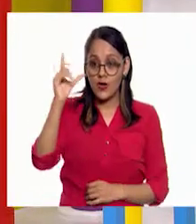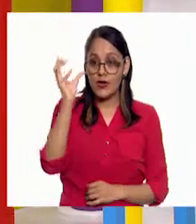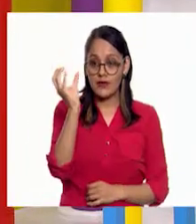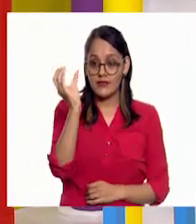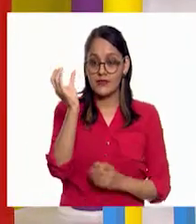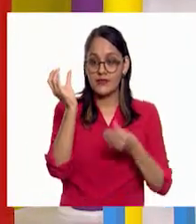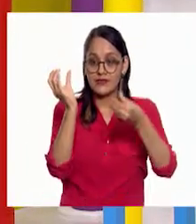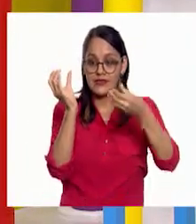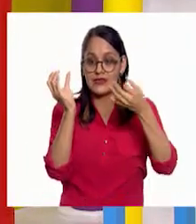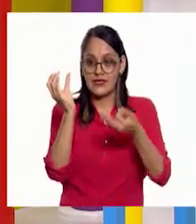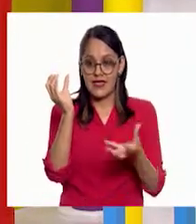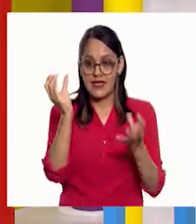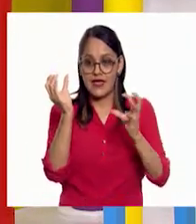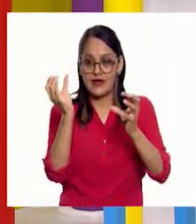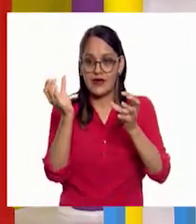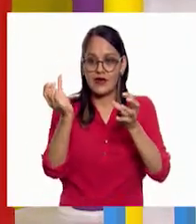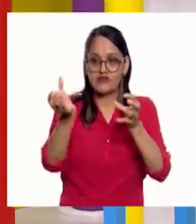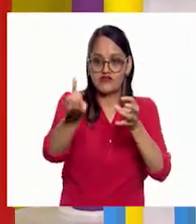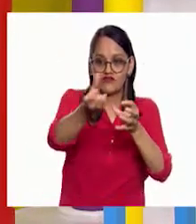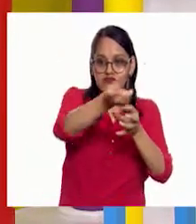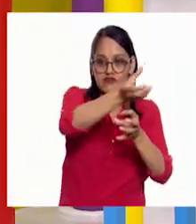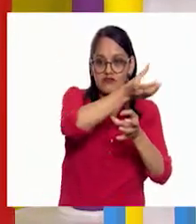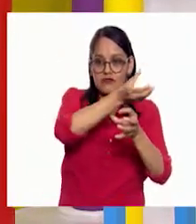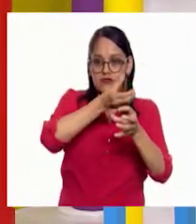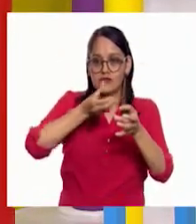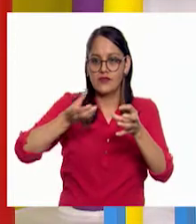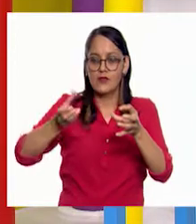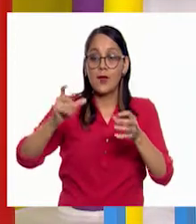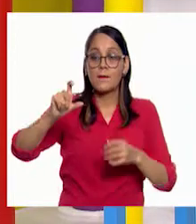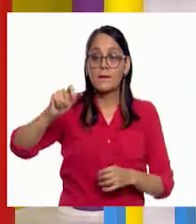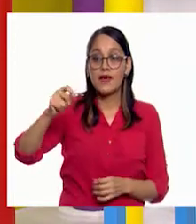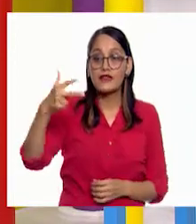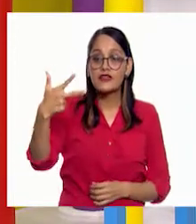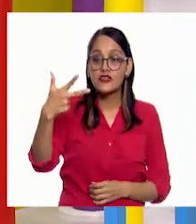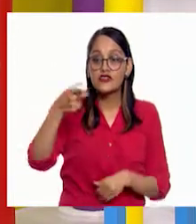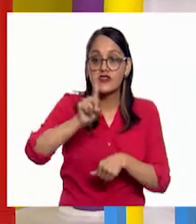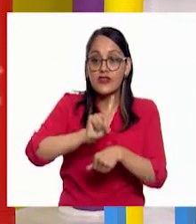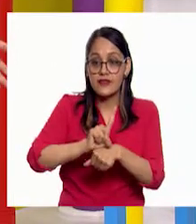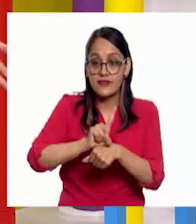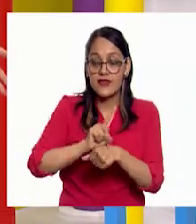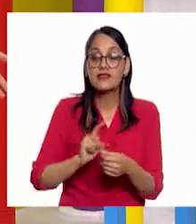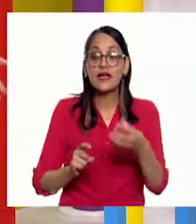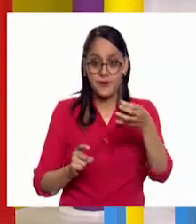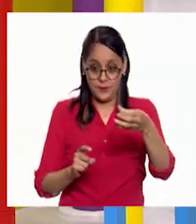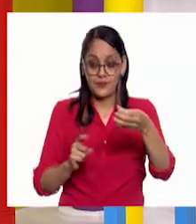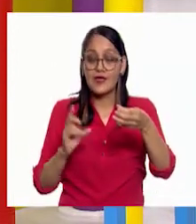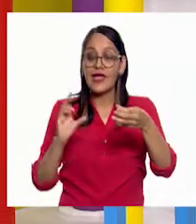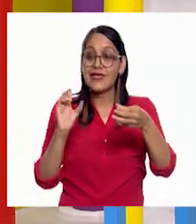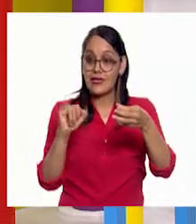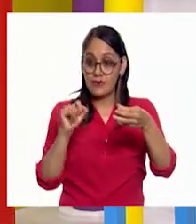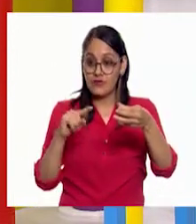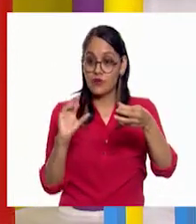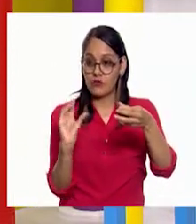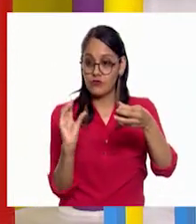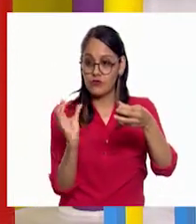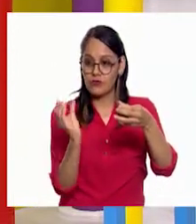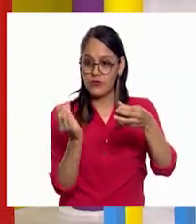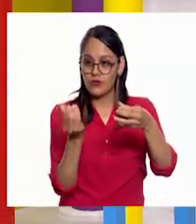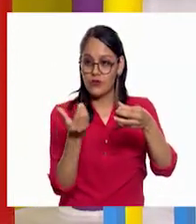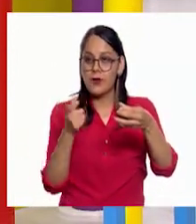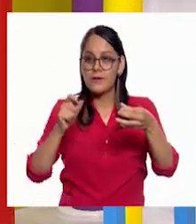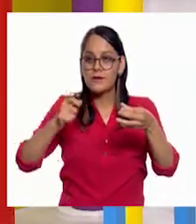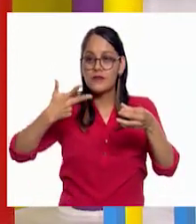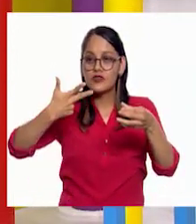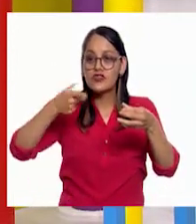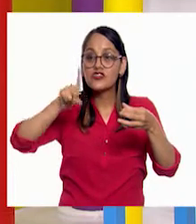alrededor de la tierra, es de 28 días. Y que gire sobre sí misma, también es de 28 días. Por eso todas las noches vemos